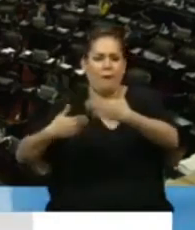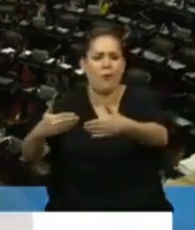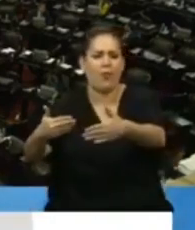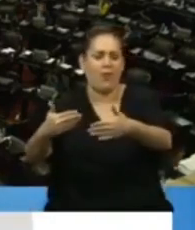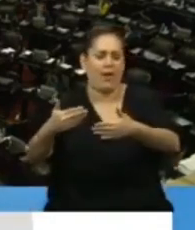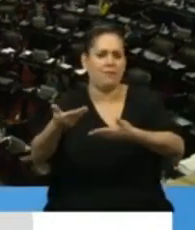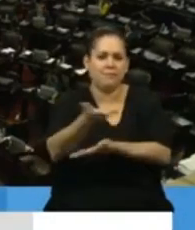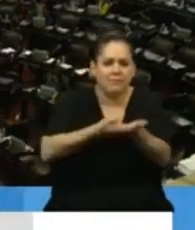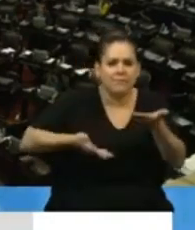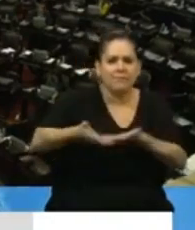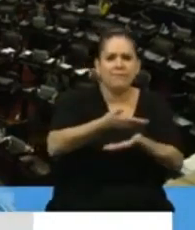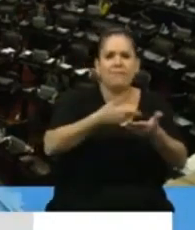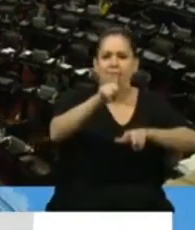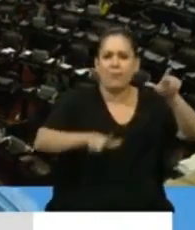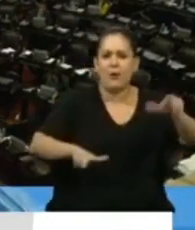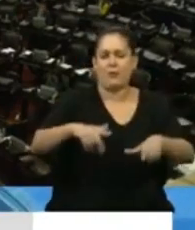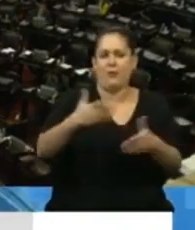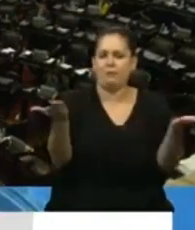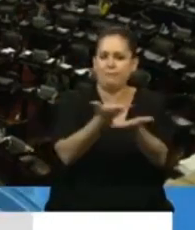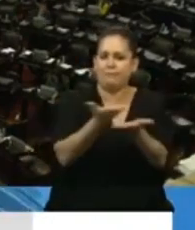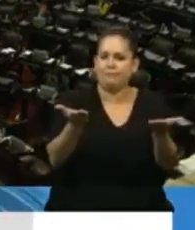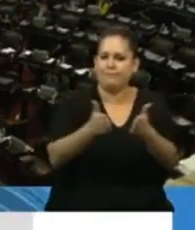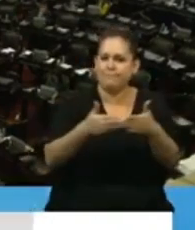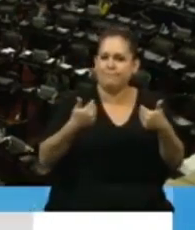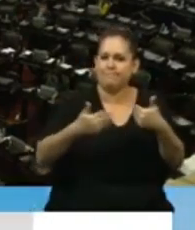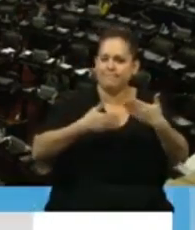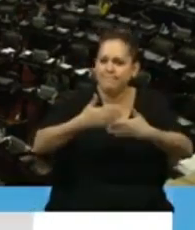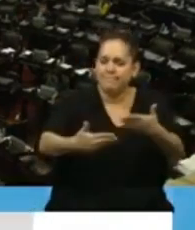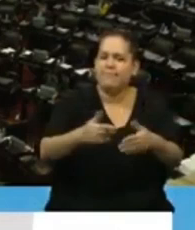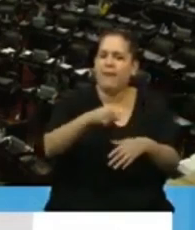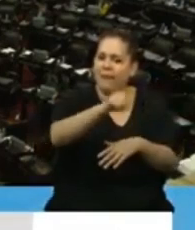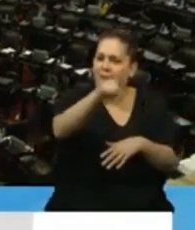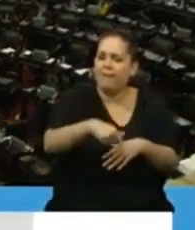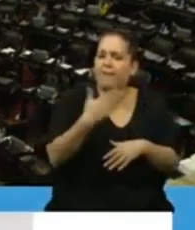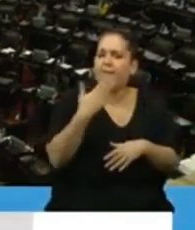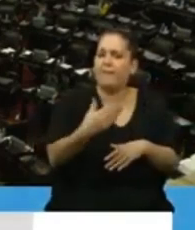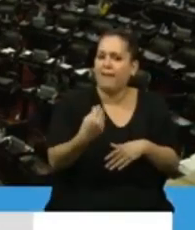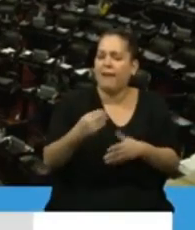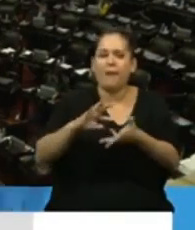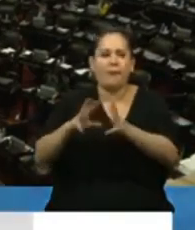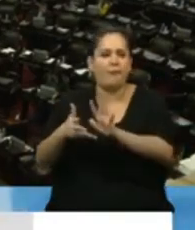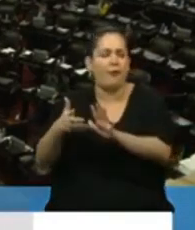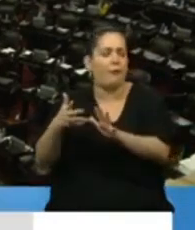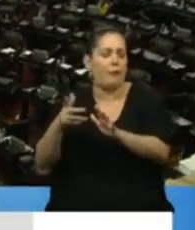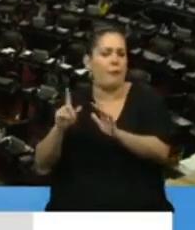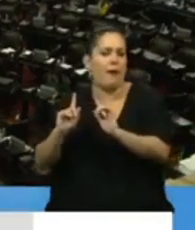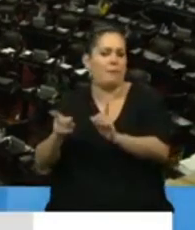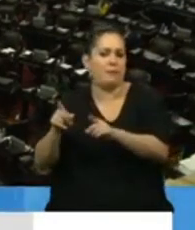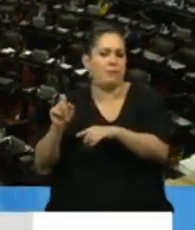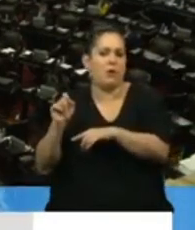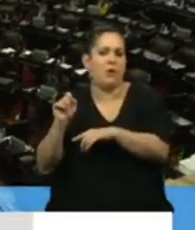interacciones entre los seres humanos. Y esa fluidez también se ve reflejada en la forma en la que se ha transmitido